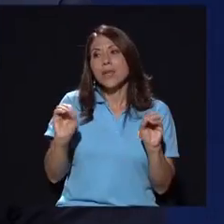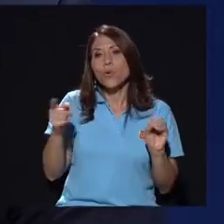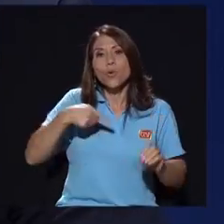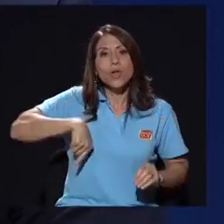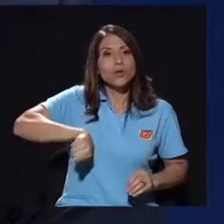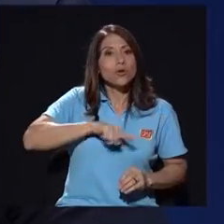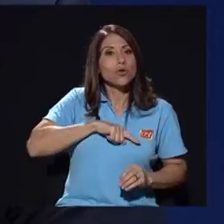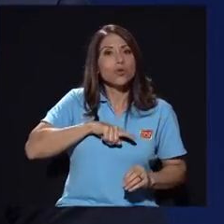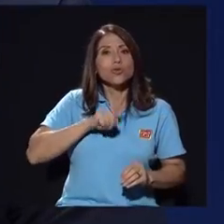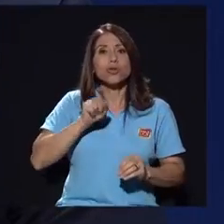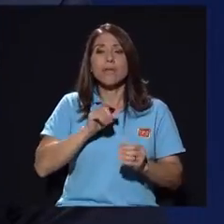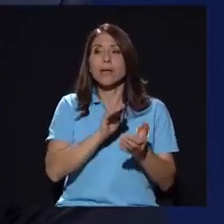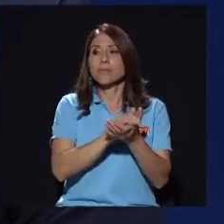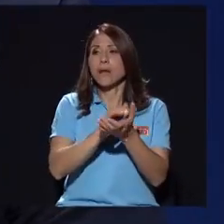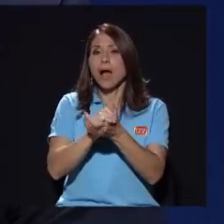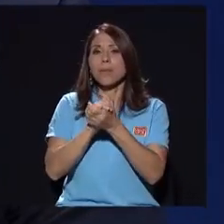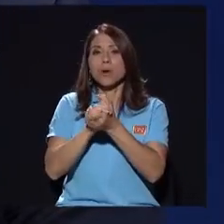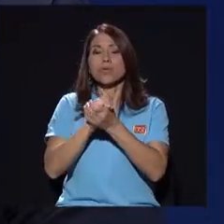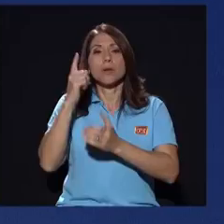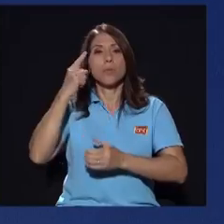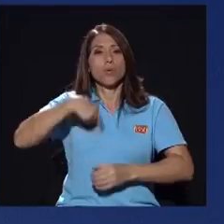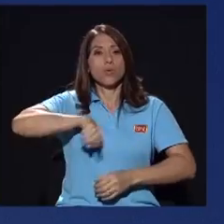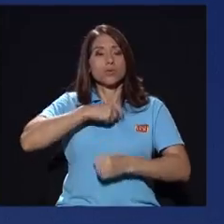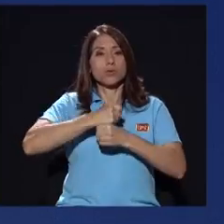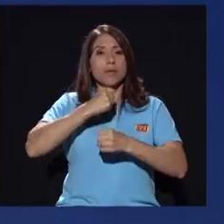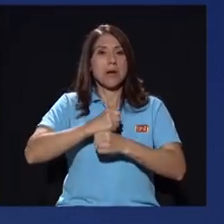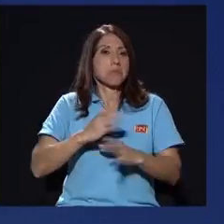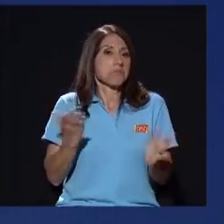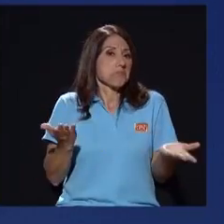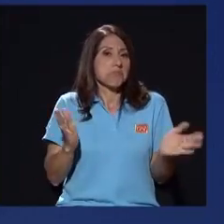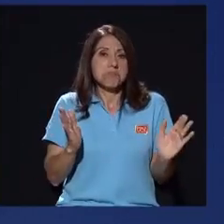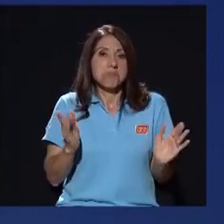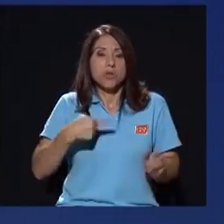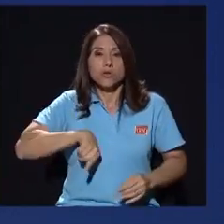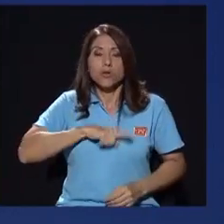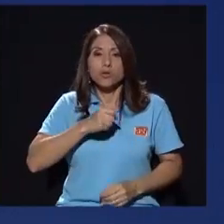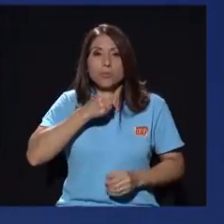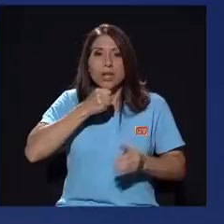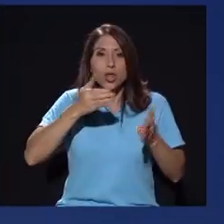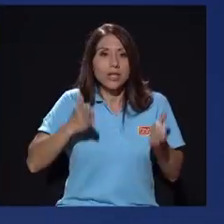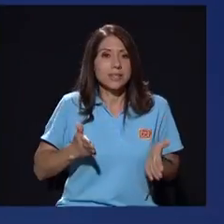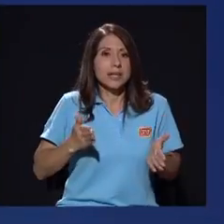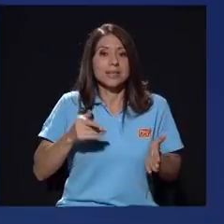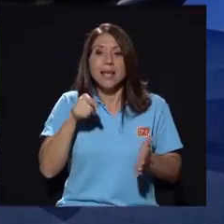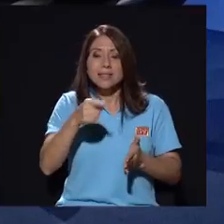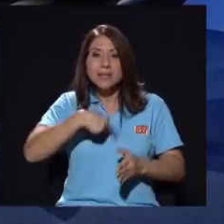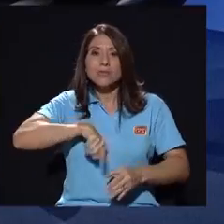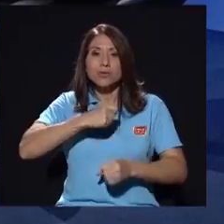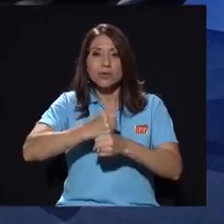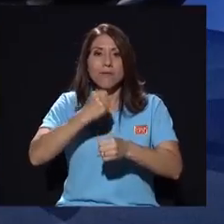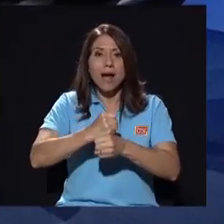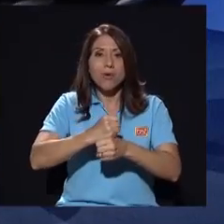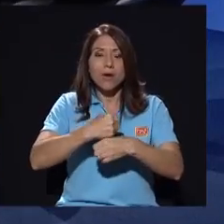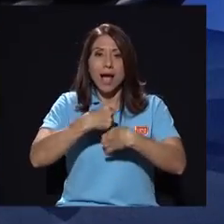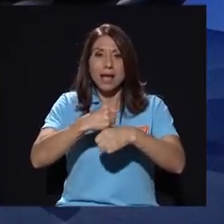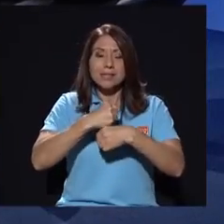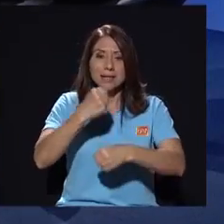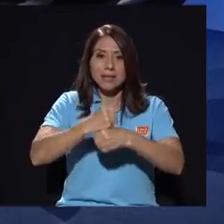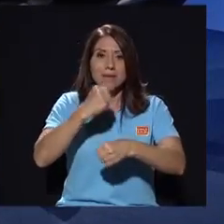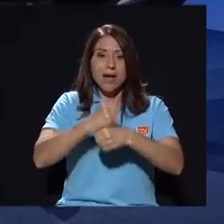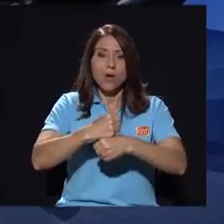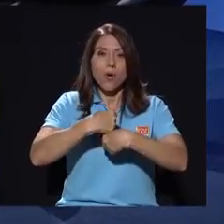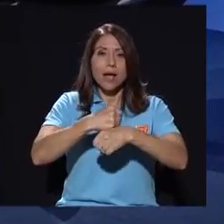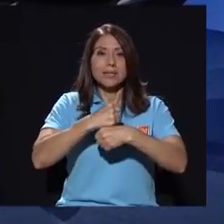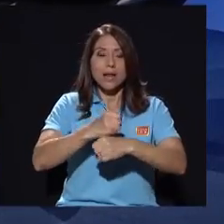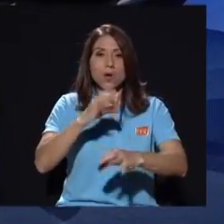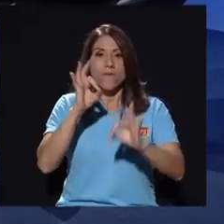ninguno de nosotros nos tienen que aplaudir por la labor que hemos hecho nosotros somos periodistas y ese es nuestro trabajo hacer el trabajo y hacerlo bien hecho